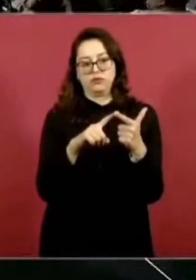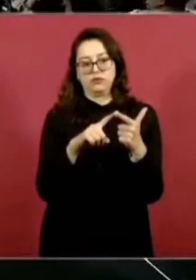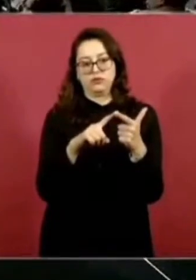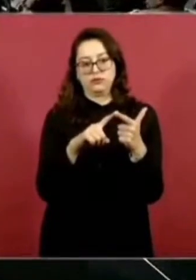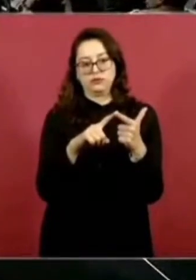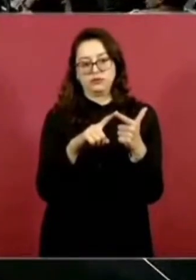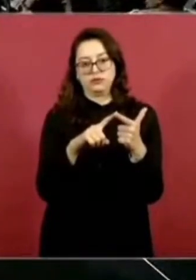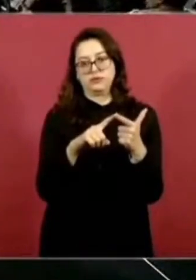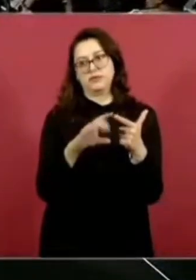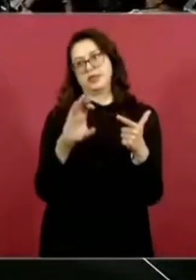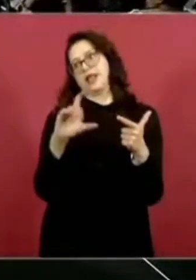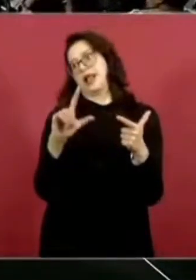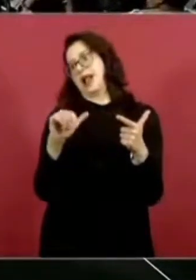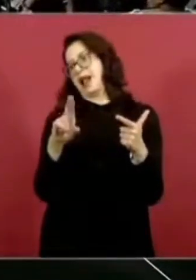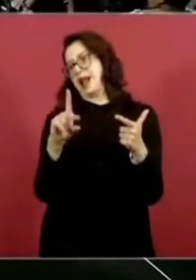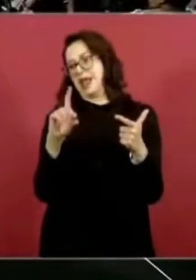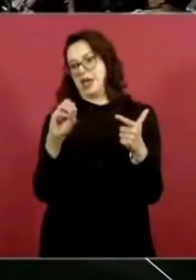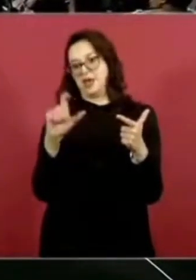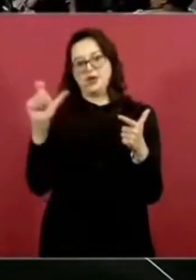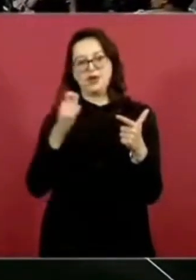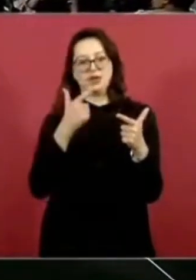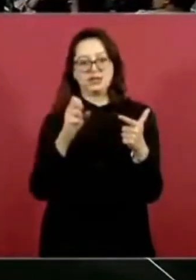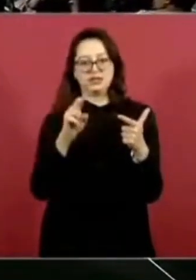Claudio X. González.